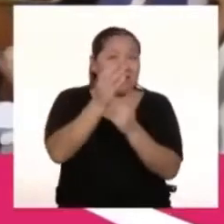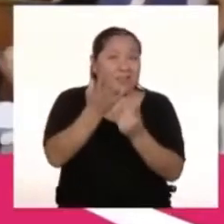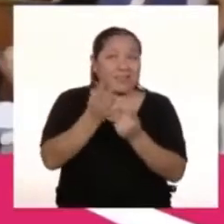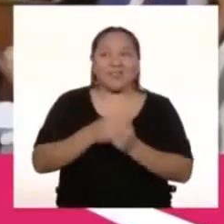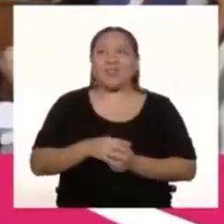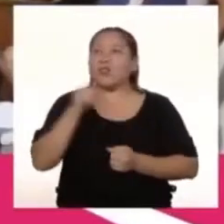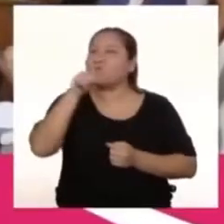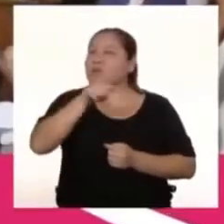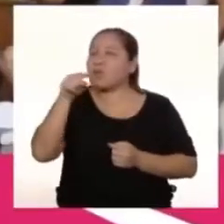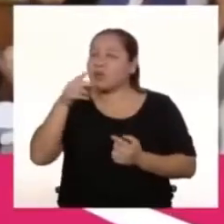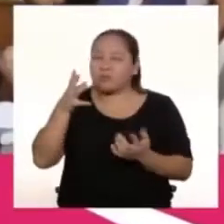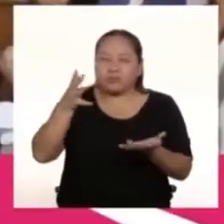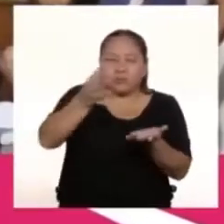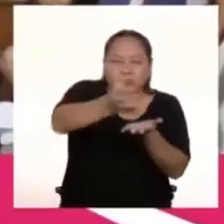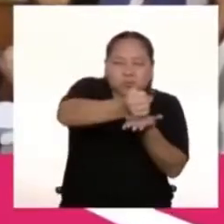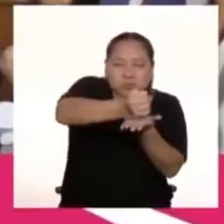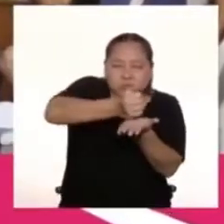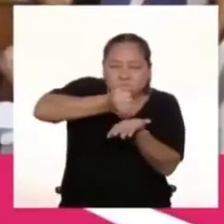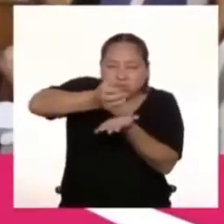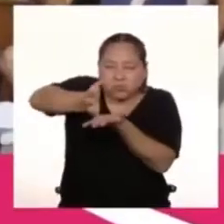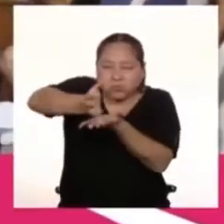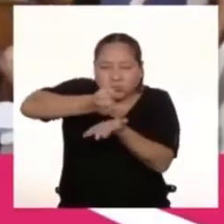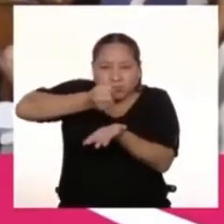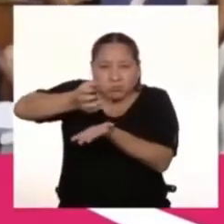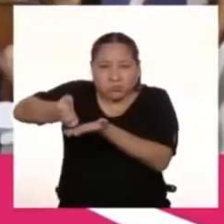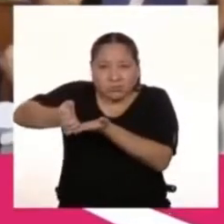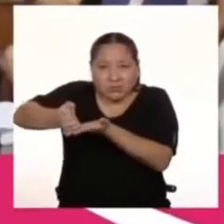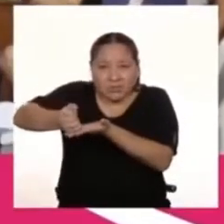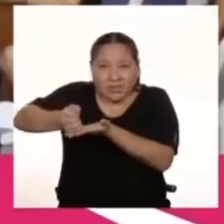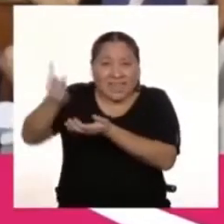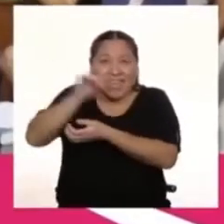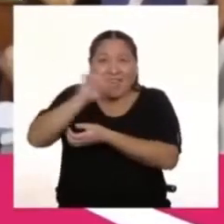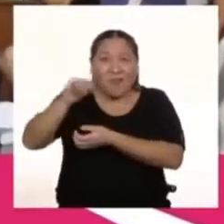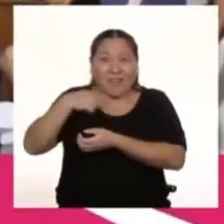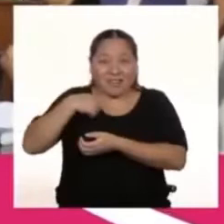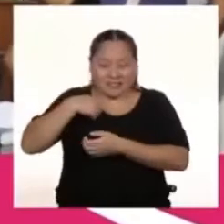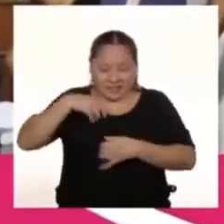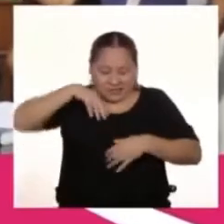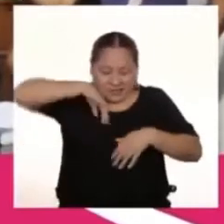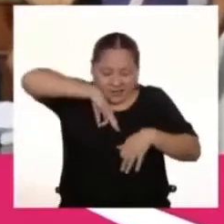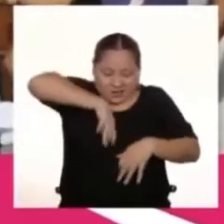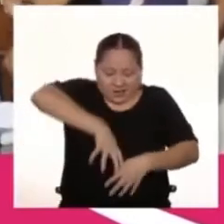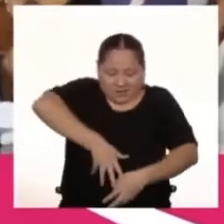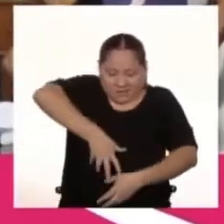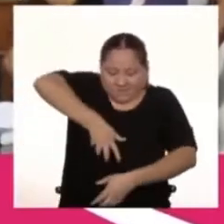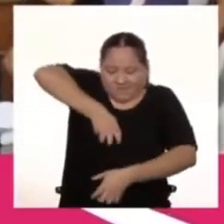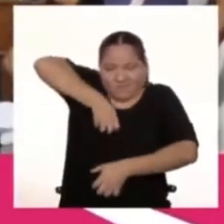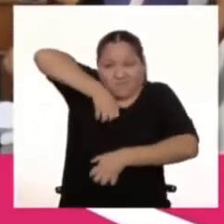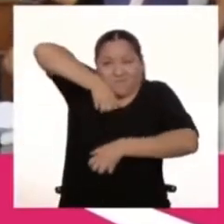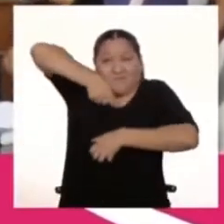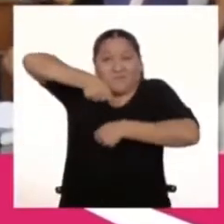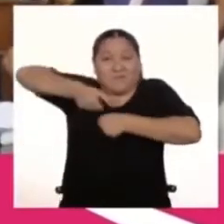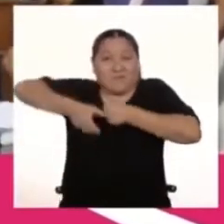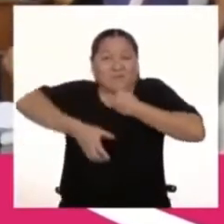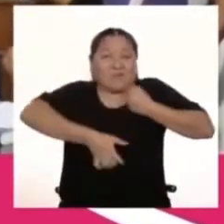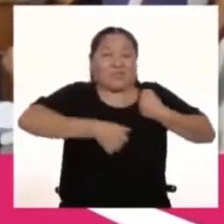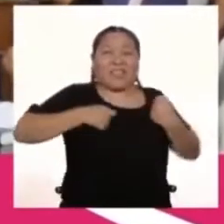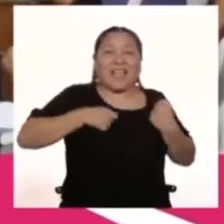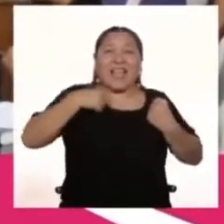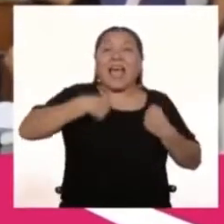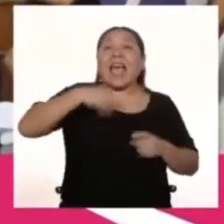Las esencias Y las virtudes Que han tenido De niños Esa transparencia Y esas cosas Tan